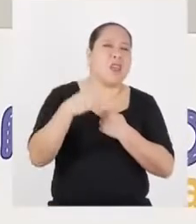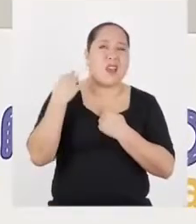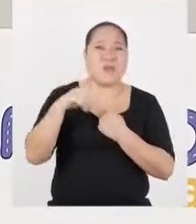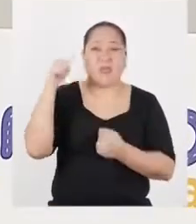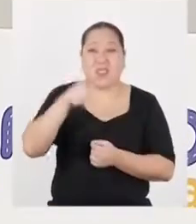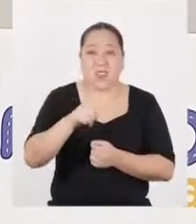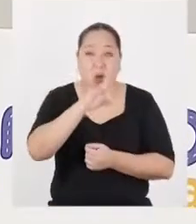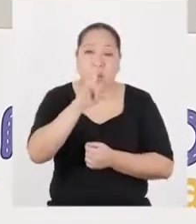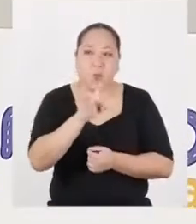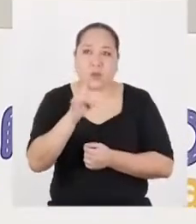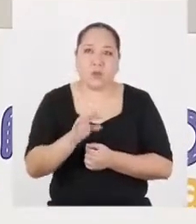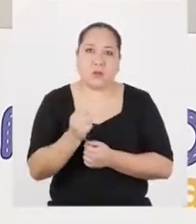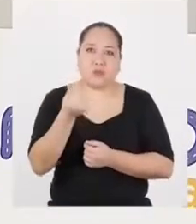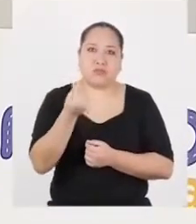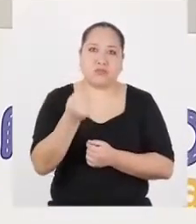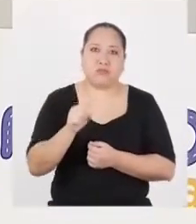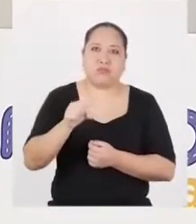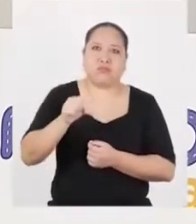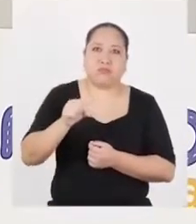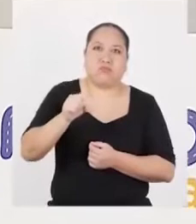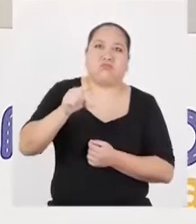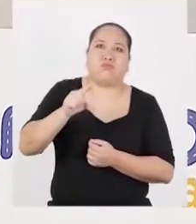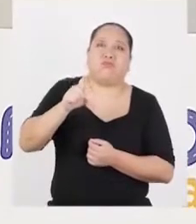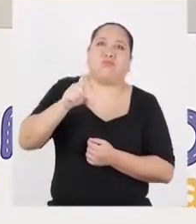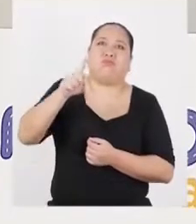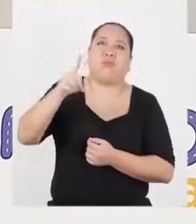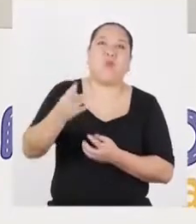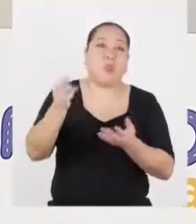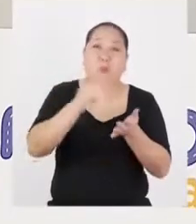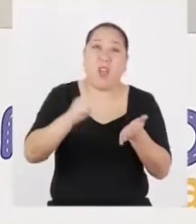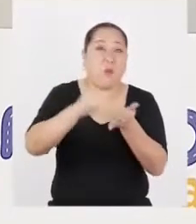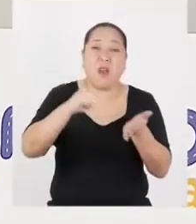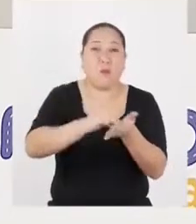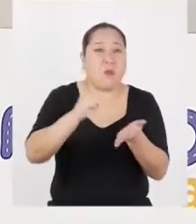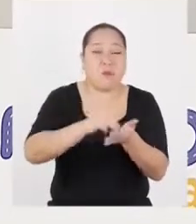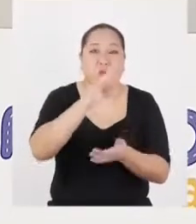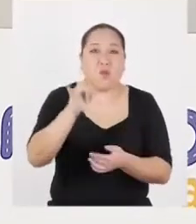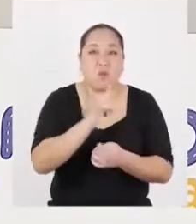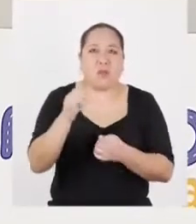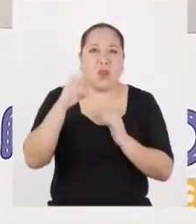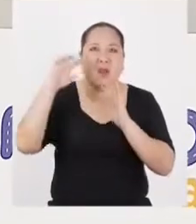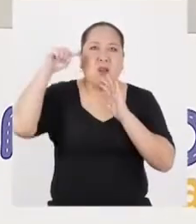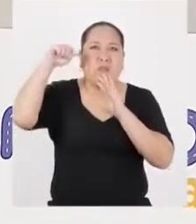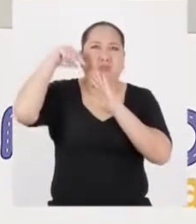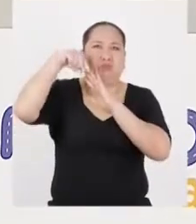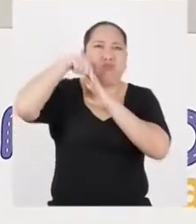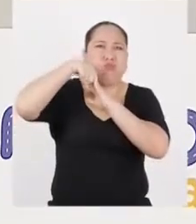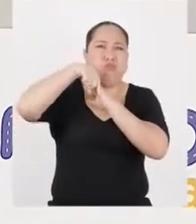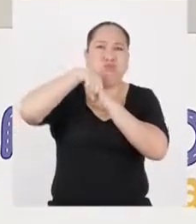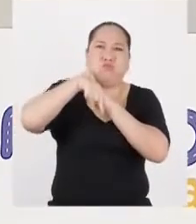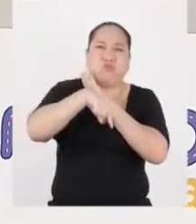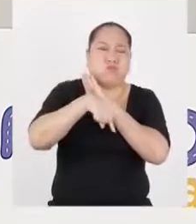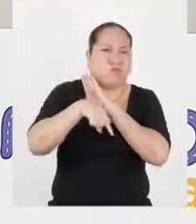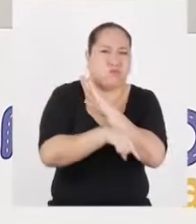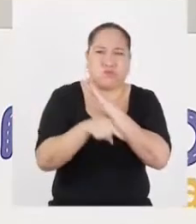eso que uno empieza a consumir cuesta cada vez más y más dinero porque cada vez consumes más. Es una caída en picada que no solo